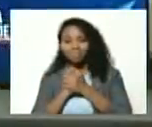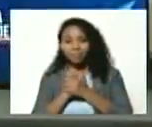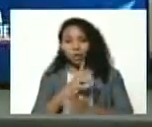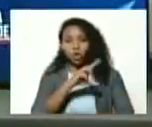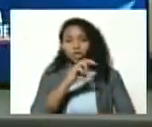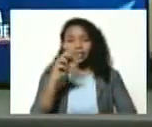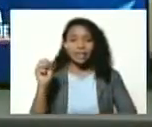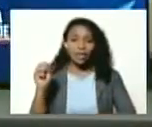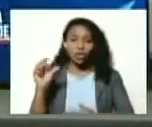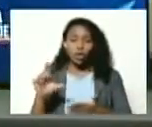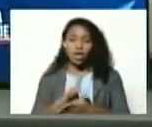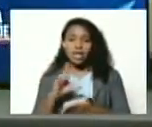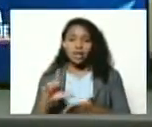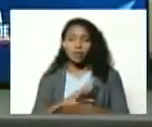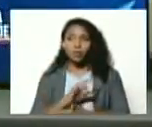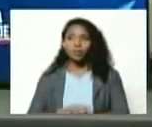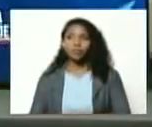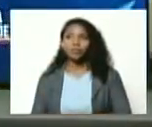libros